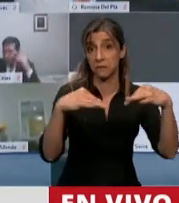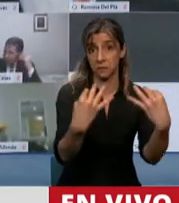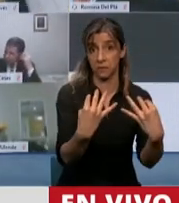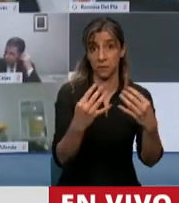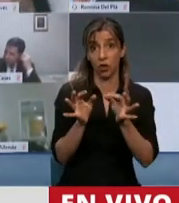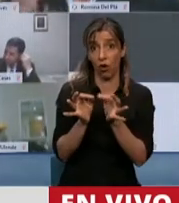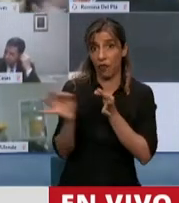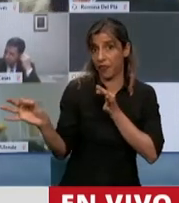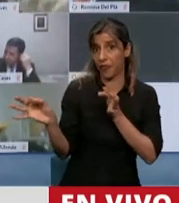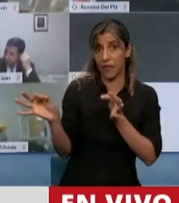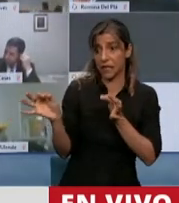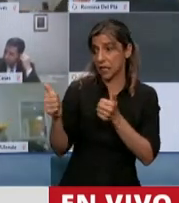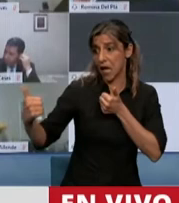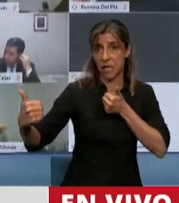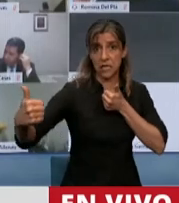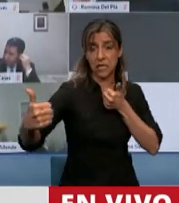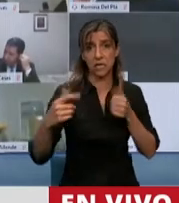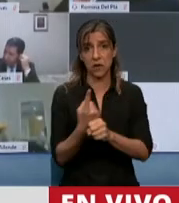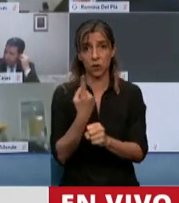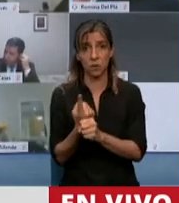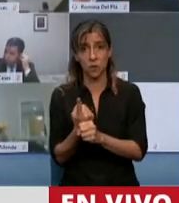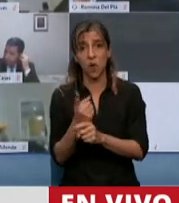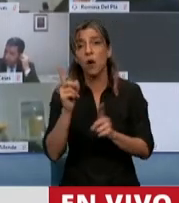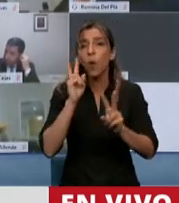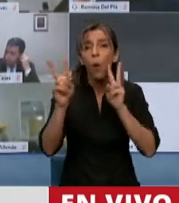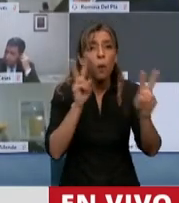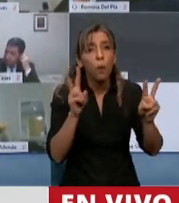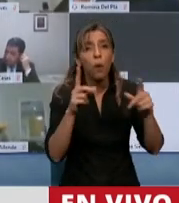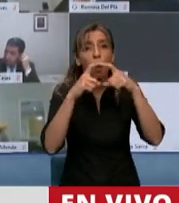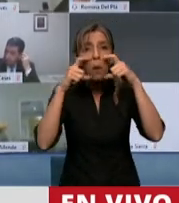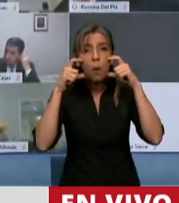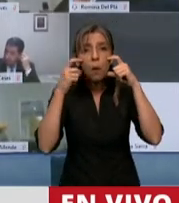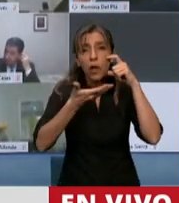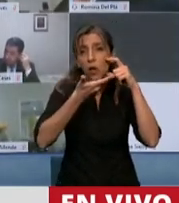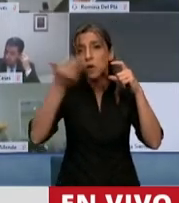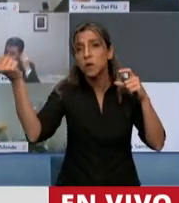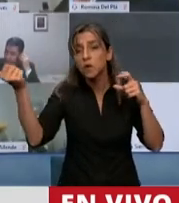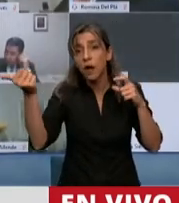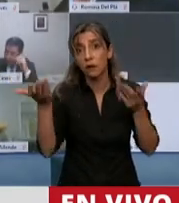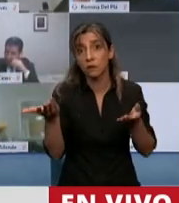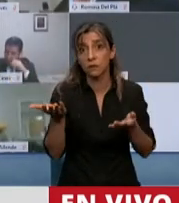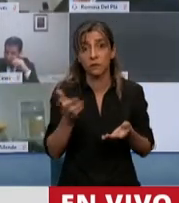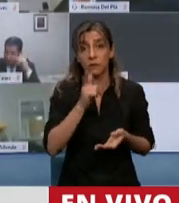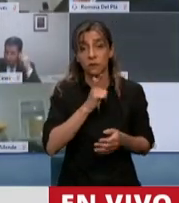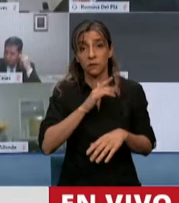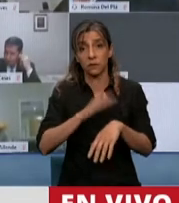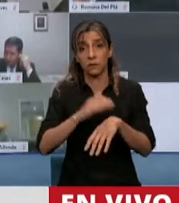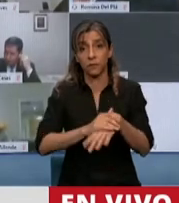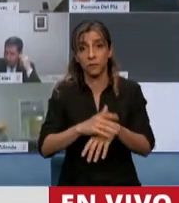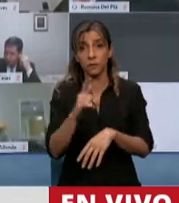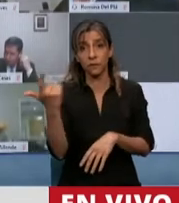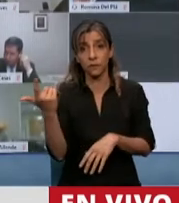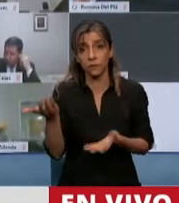donde estoy viendo que lo único que hacen es hablar sin barbijo, de manera irresponsable, poner en riesgo a